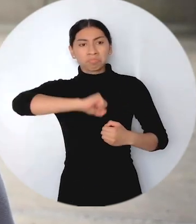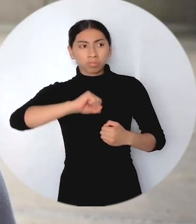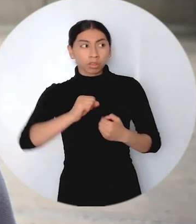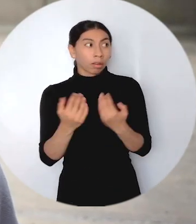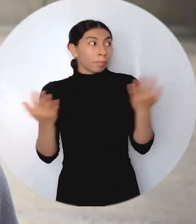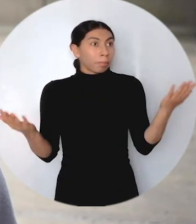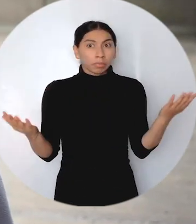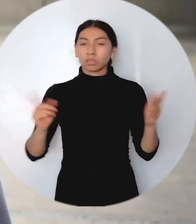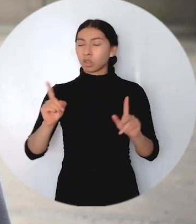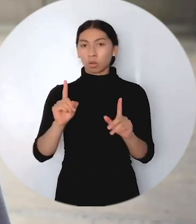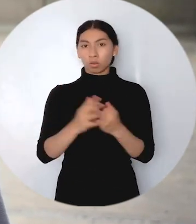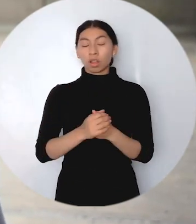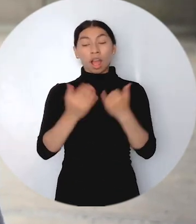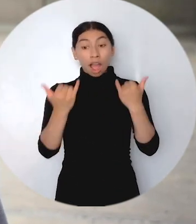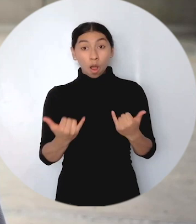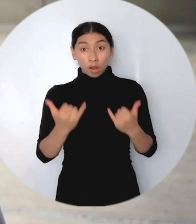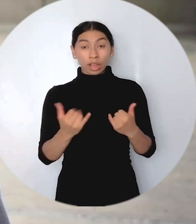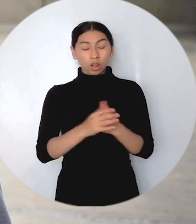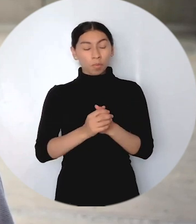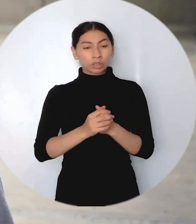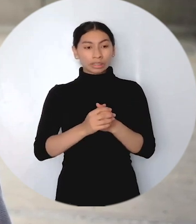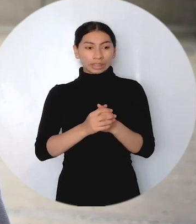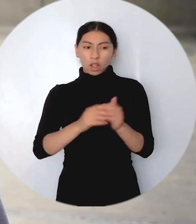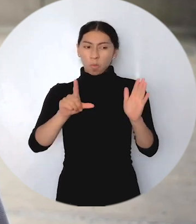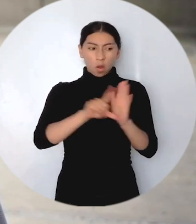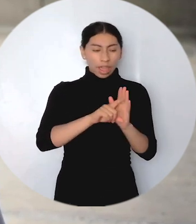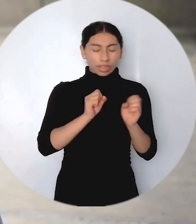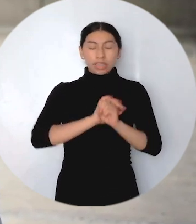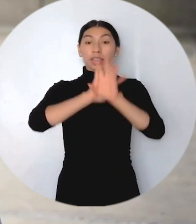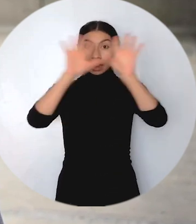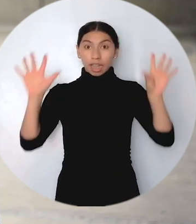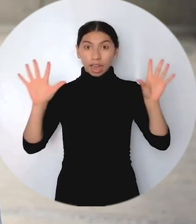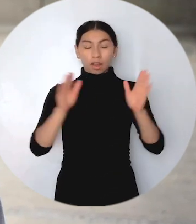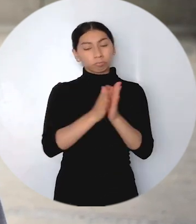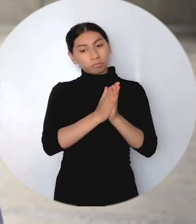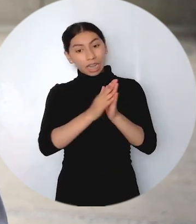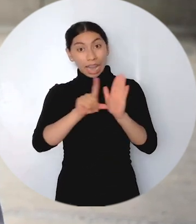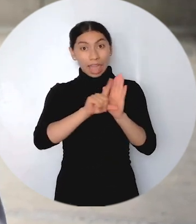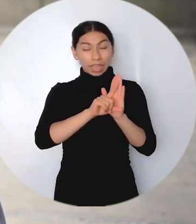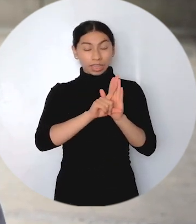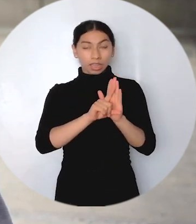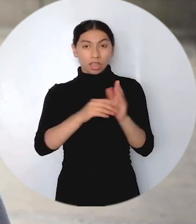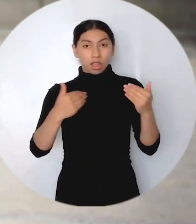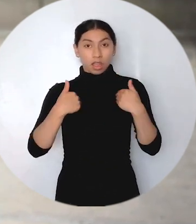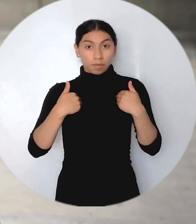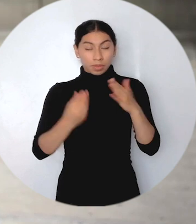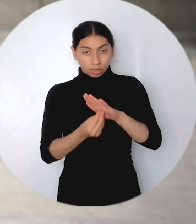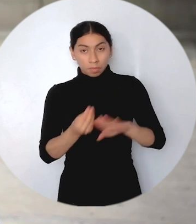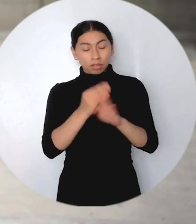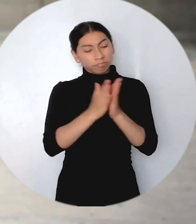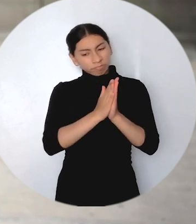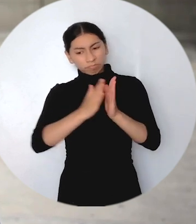incertidumbre, sino que ya hay un plano más claro en que en esos 10 años se aumentarán recursos,